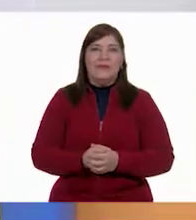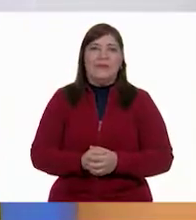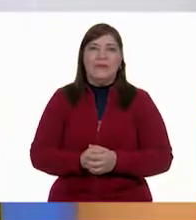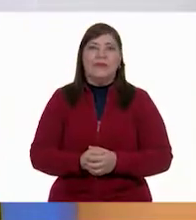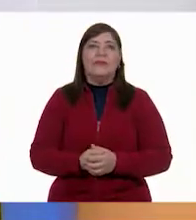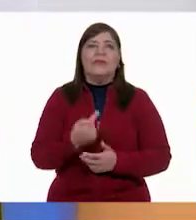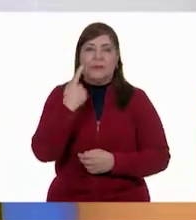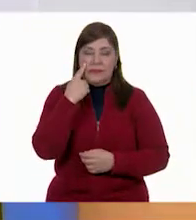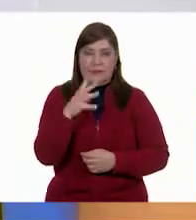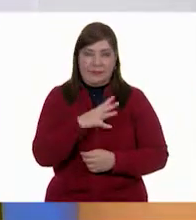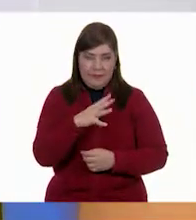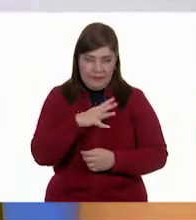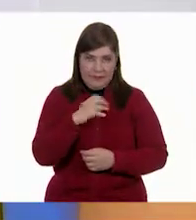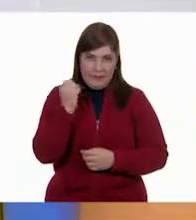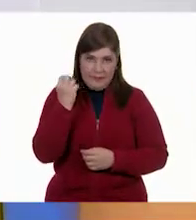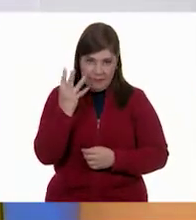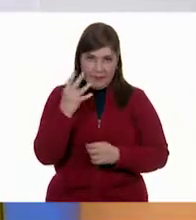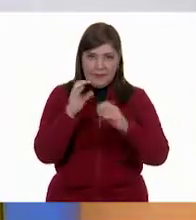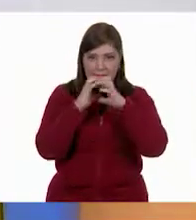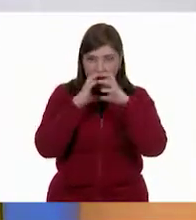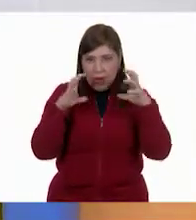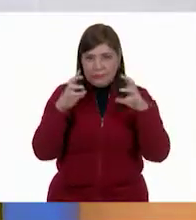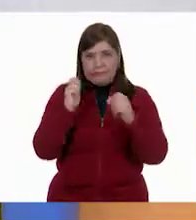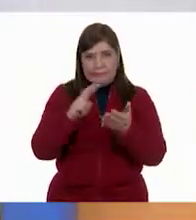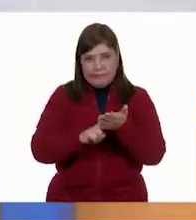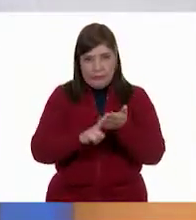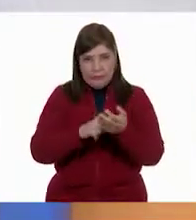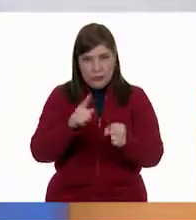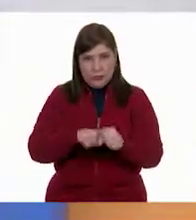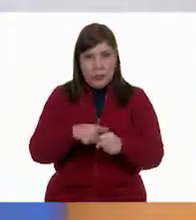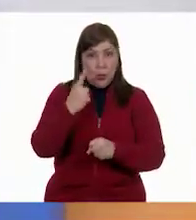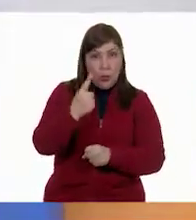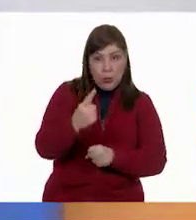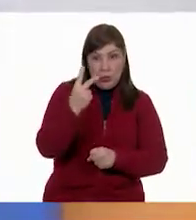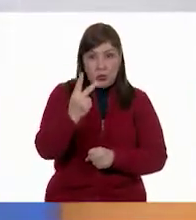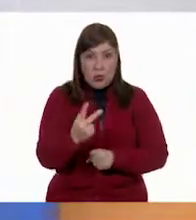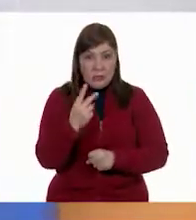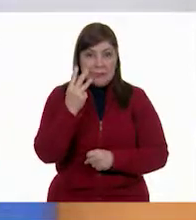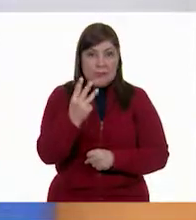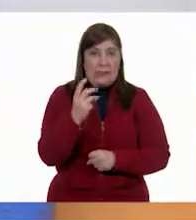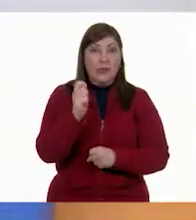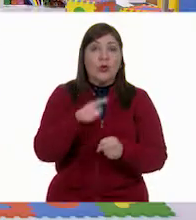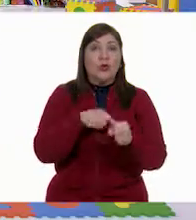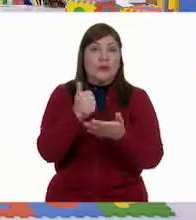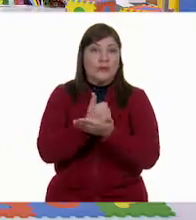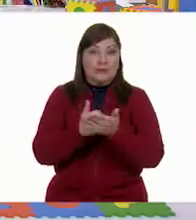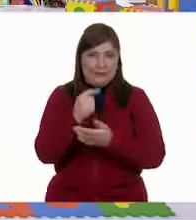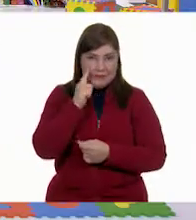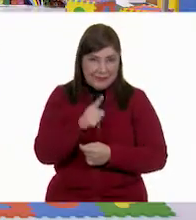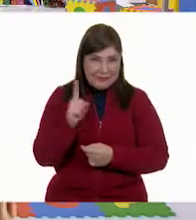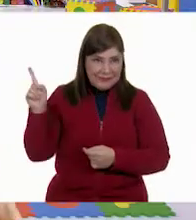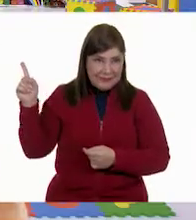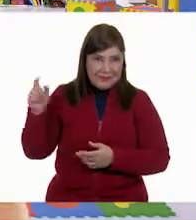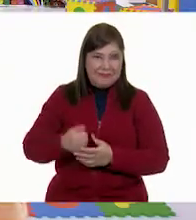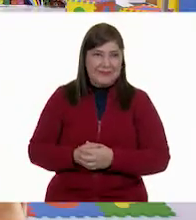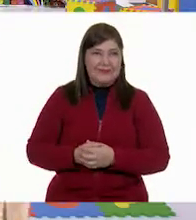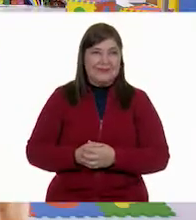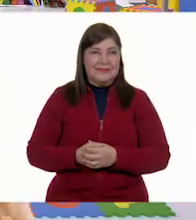cuatro en el color verde. Vamos con el siguiente. A la cuenta de tres el color azul. Uno, dos, tres. Tres.